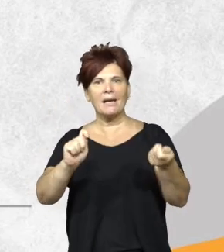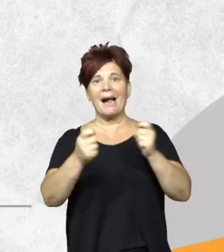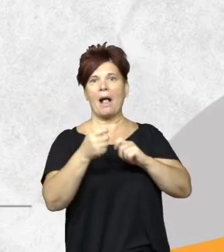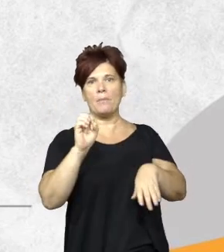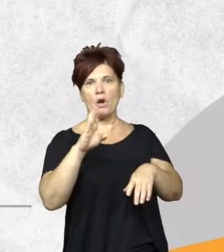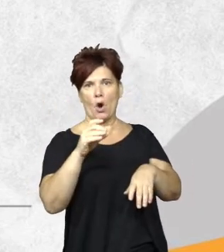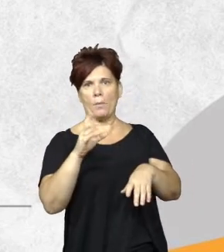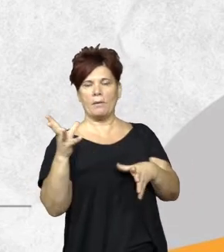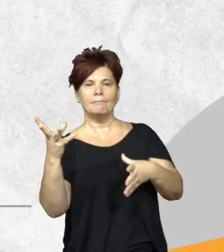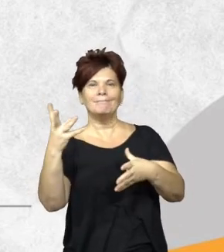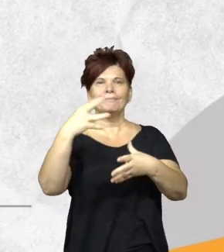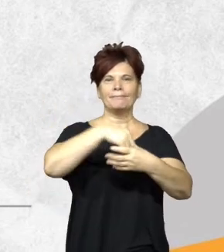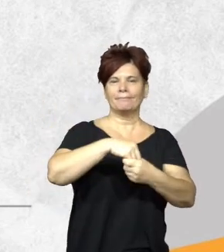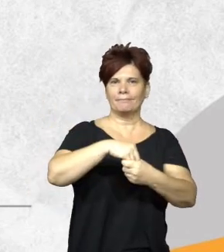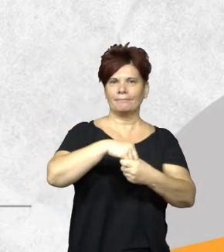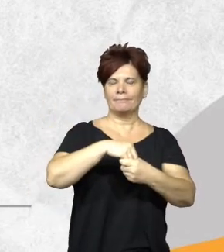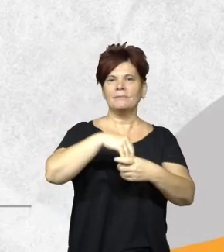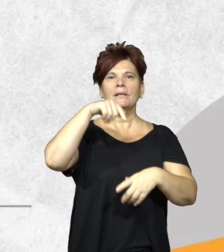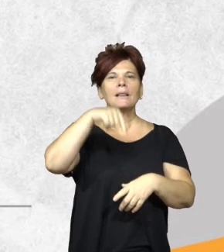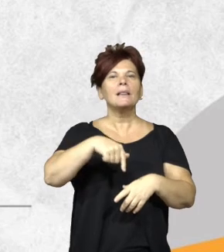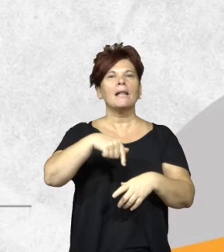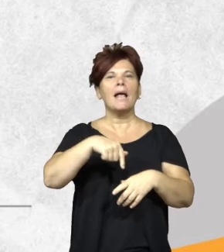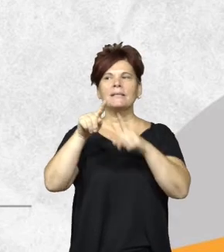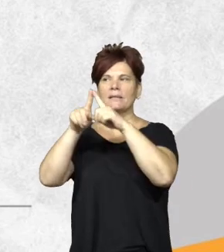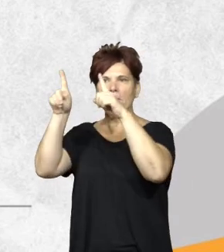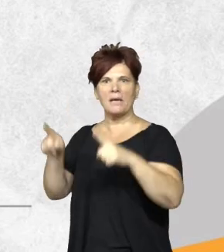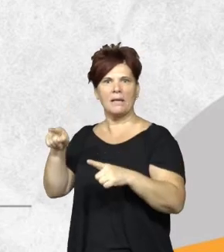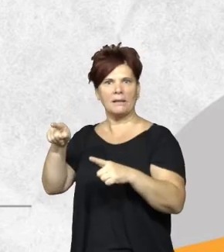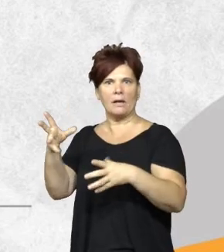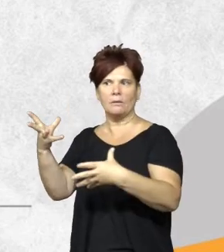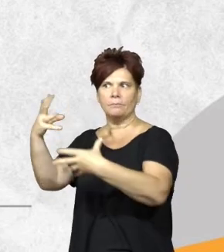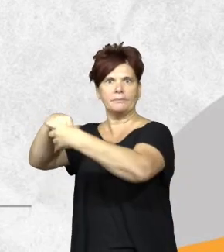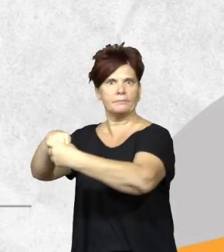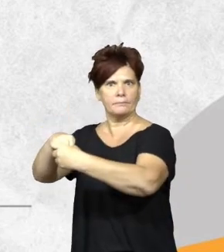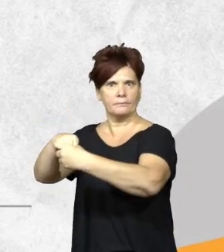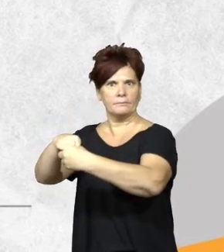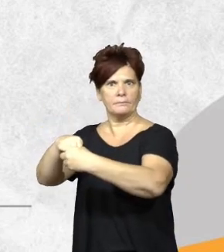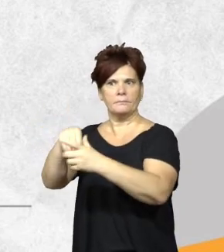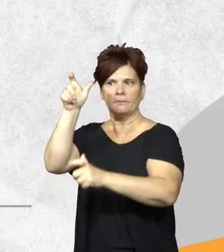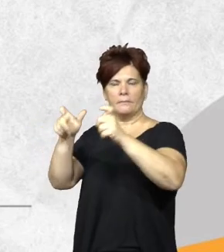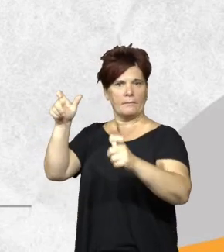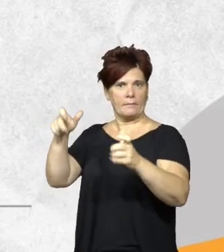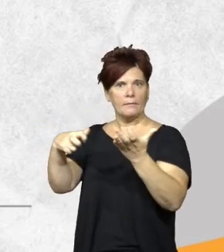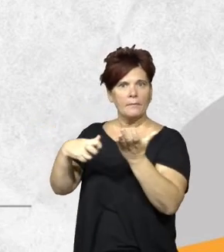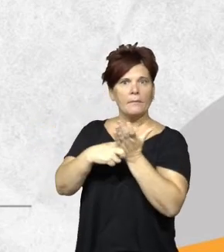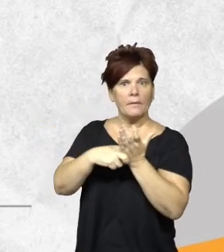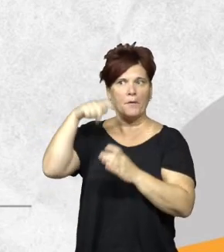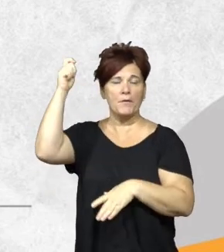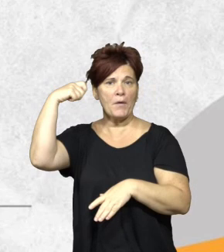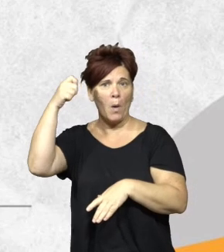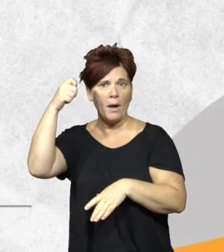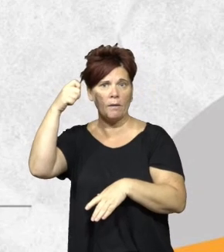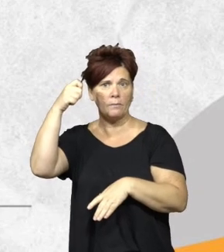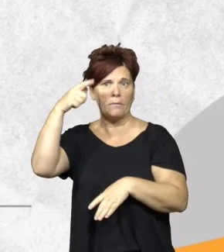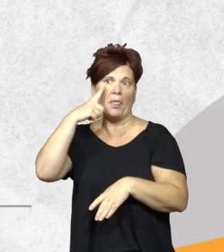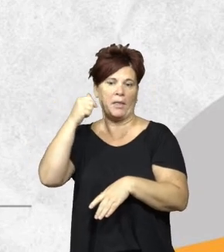formar parte de este ministerio aquellos inspectores de fauna hoy por hoy